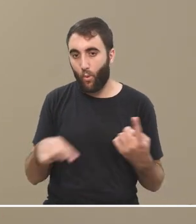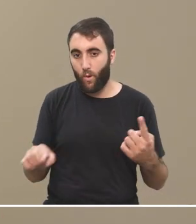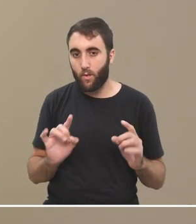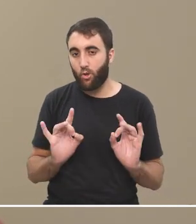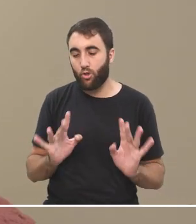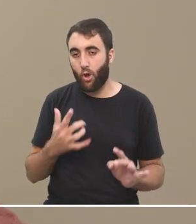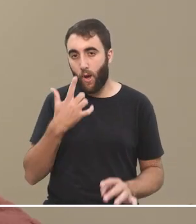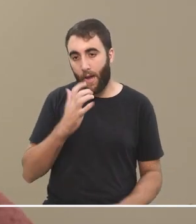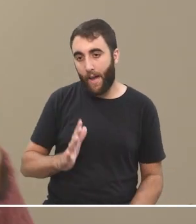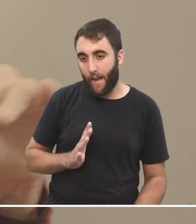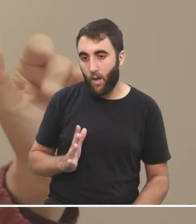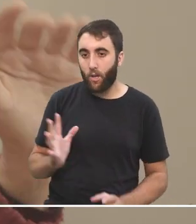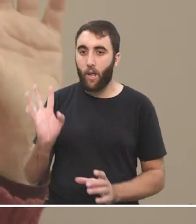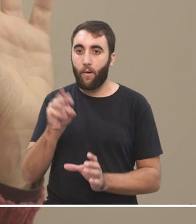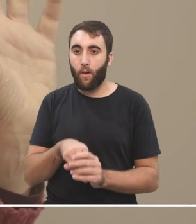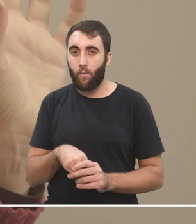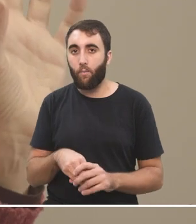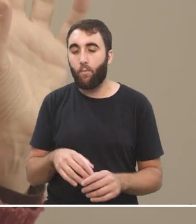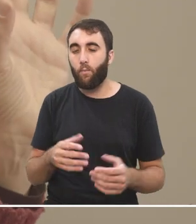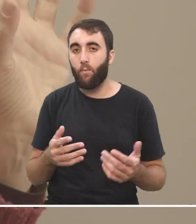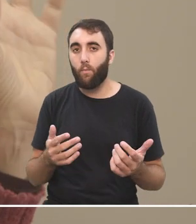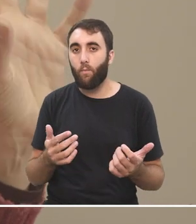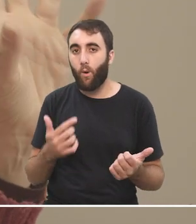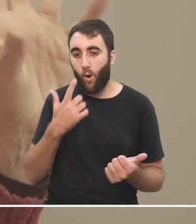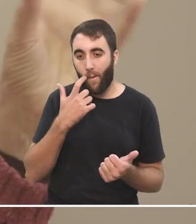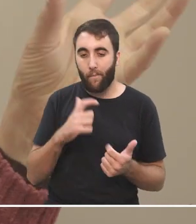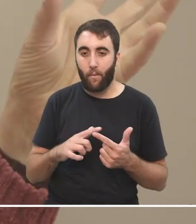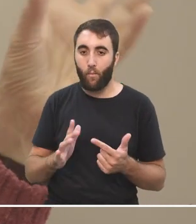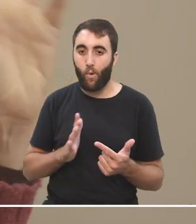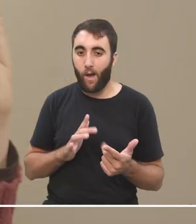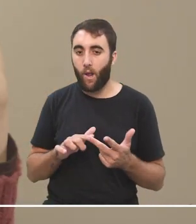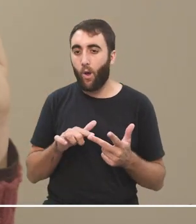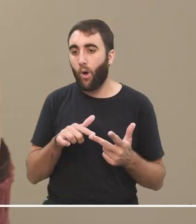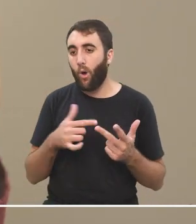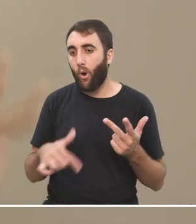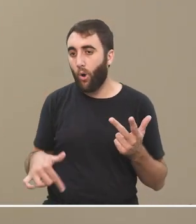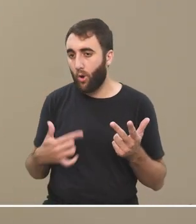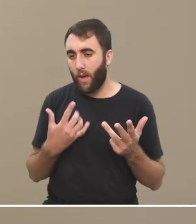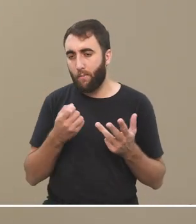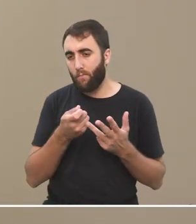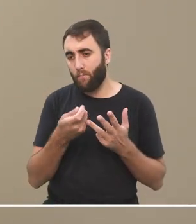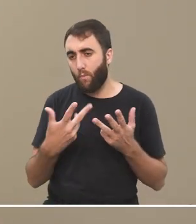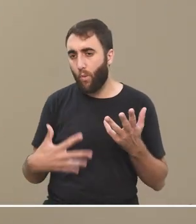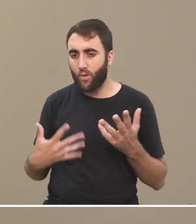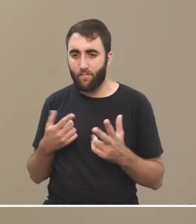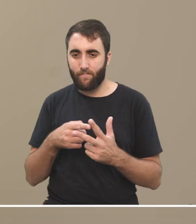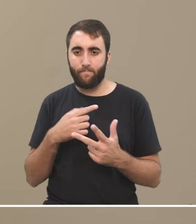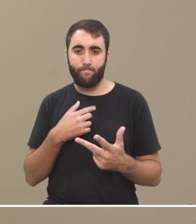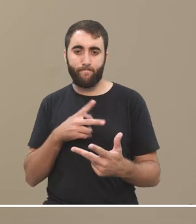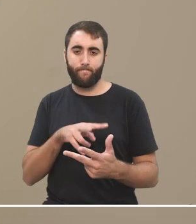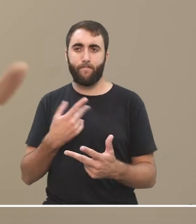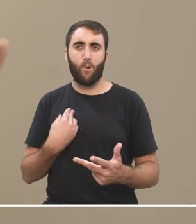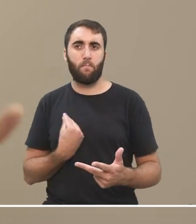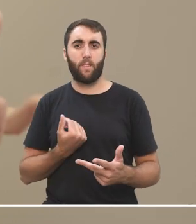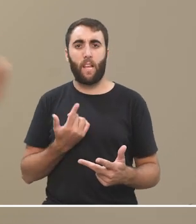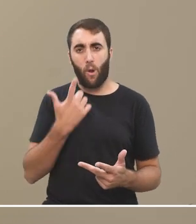cuestiones de género las mujeres y también otros seres que no se agotan en este binarismo ¿no?